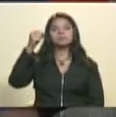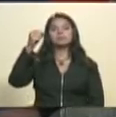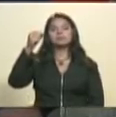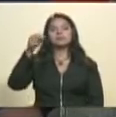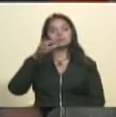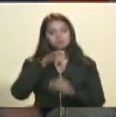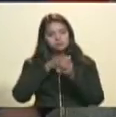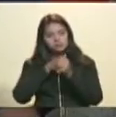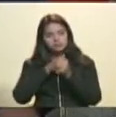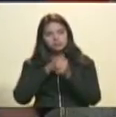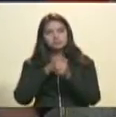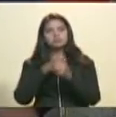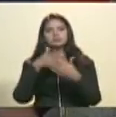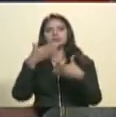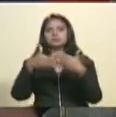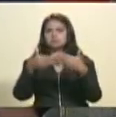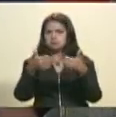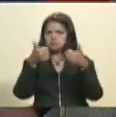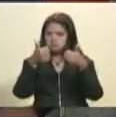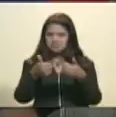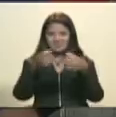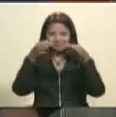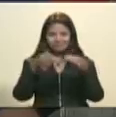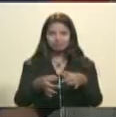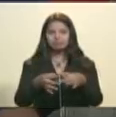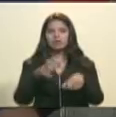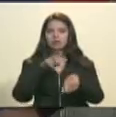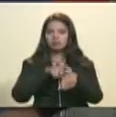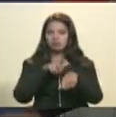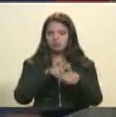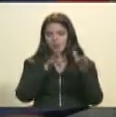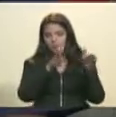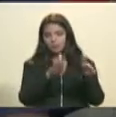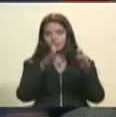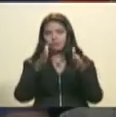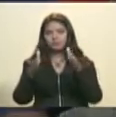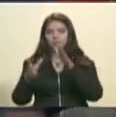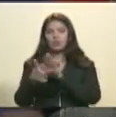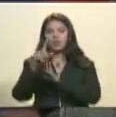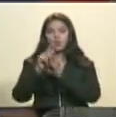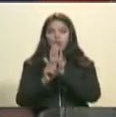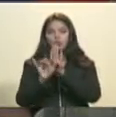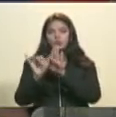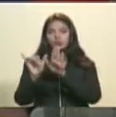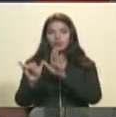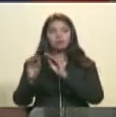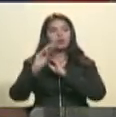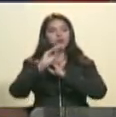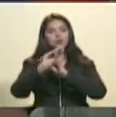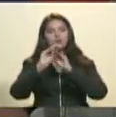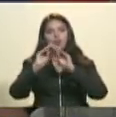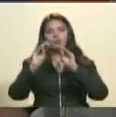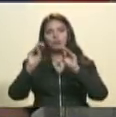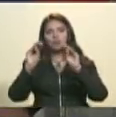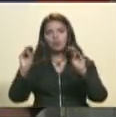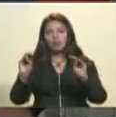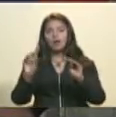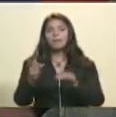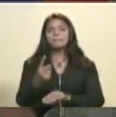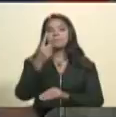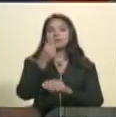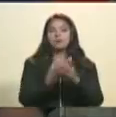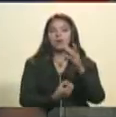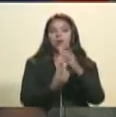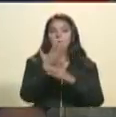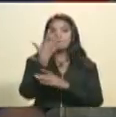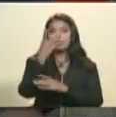conducido y llevado a buen término este tiempo constituyente al que nos convocó el primero de mayo